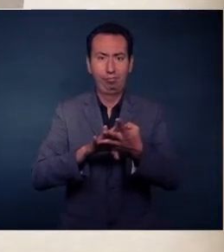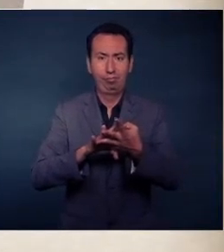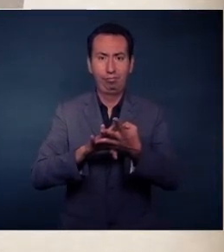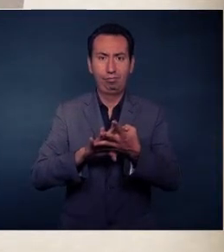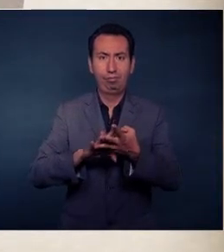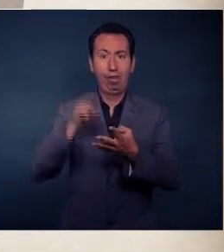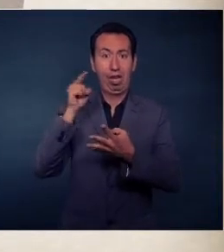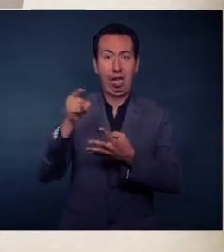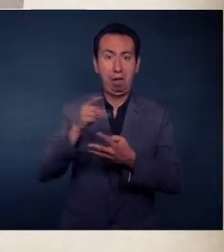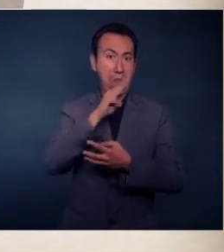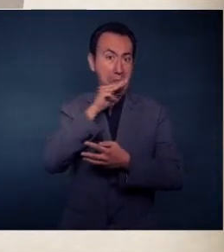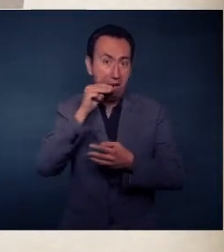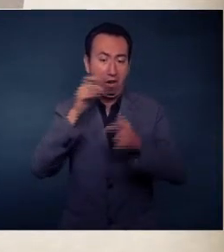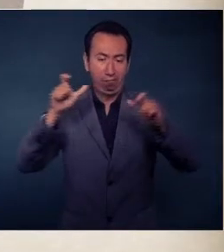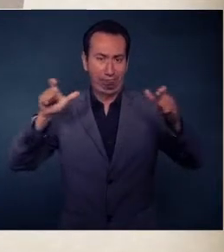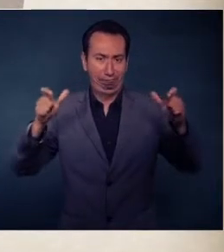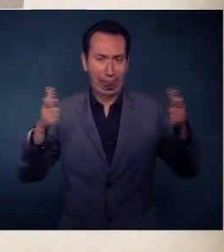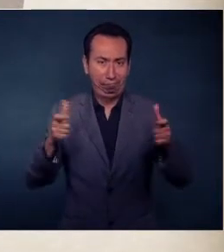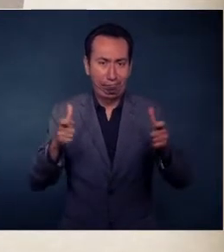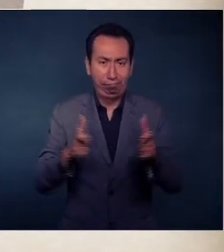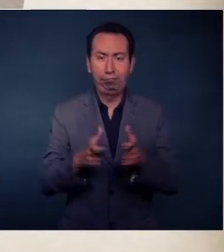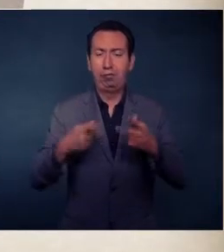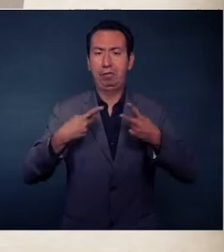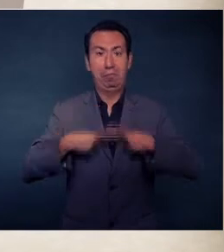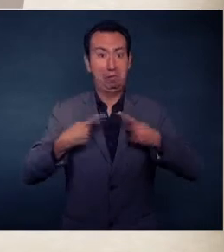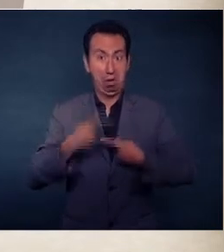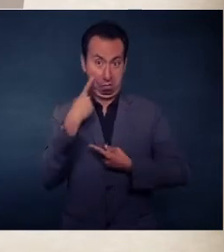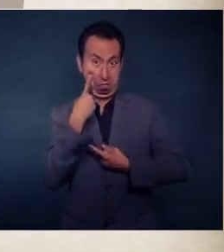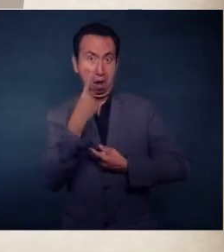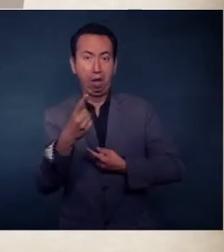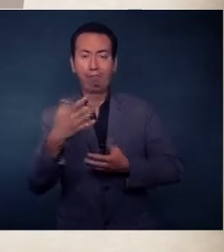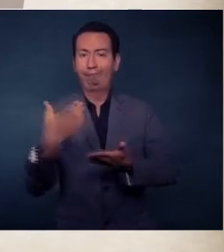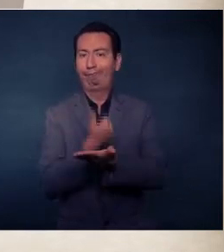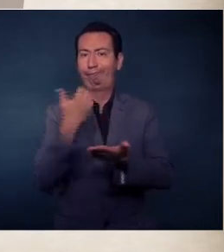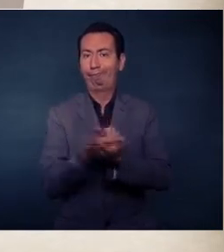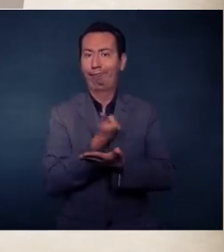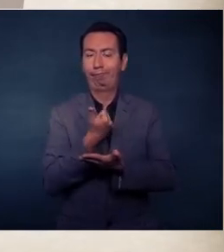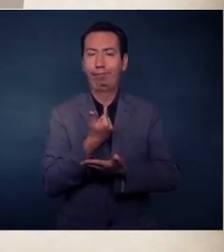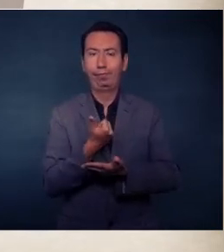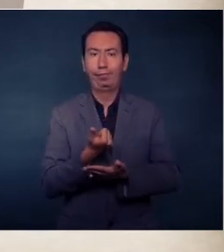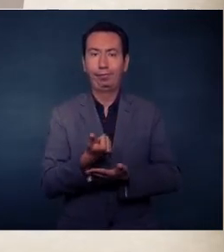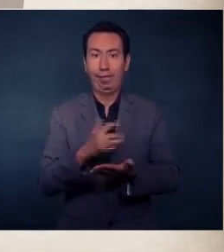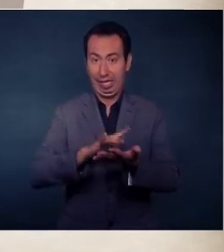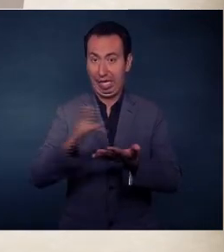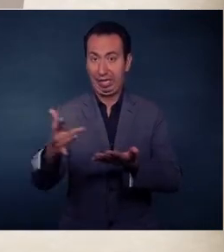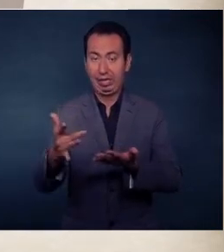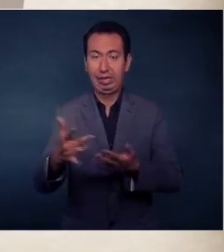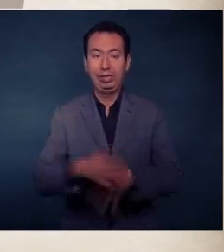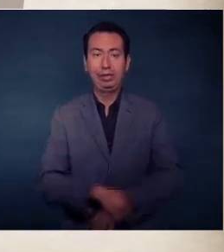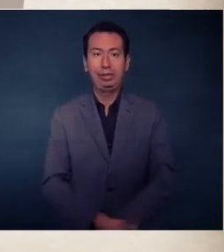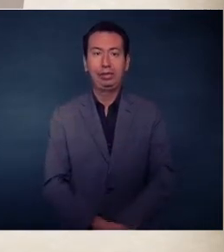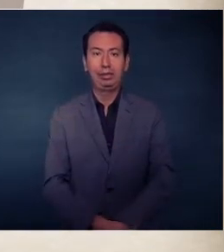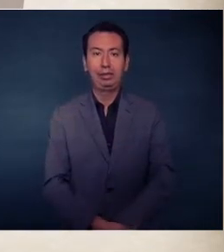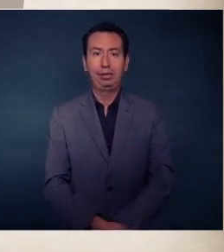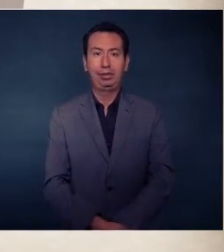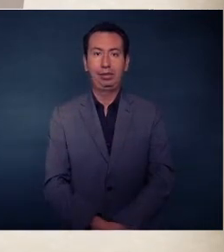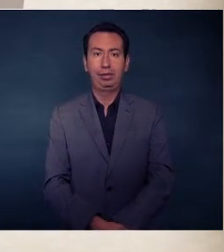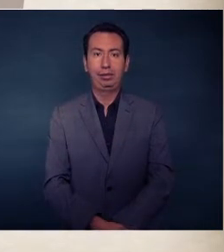a ambos grupos criminales y ahí están los resultados. Gracias. Con eso quisiera